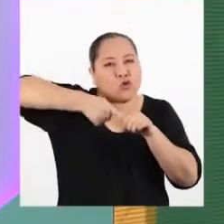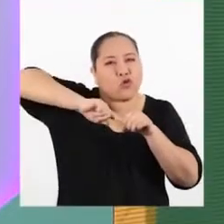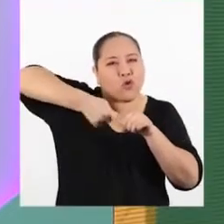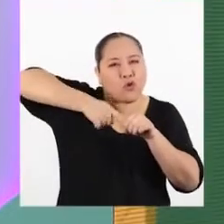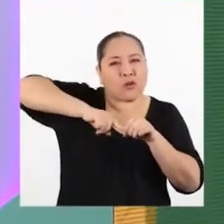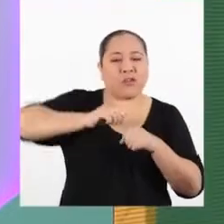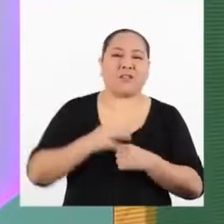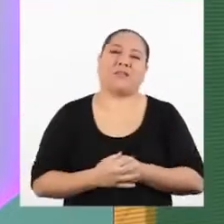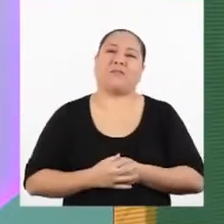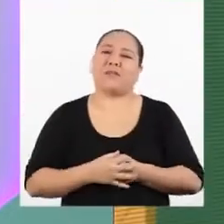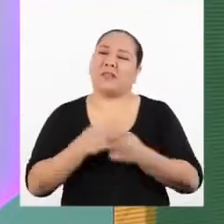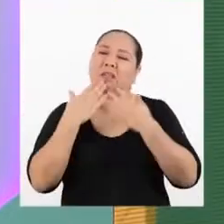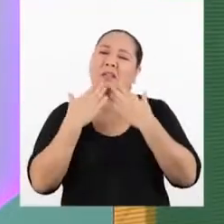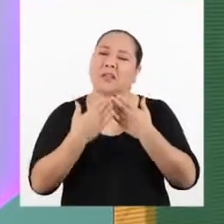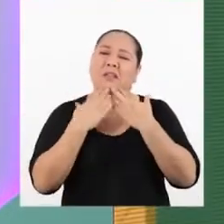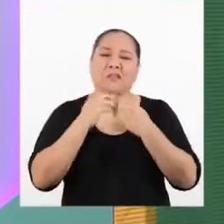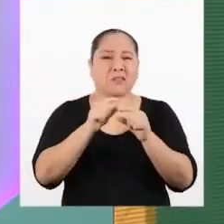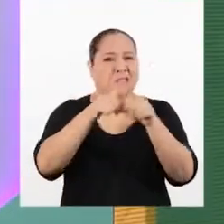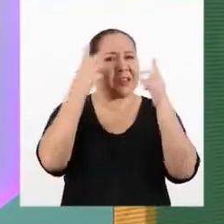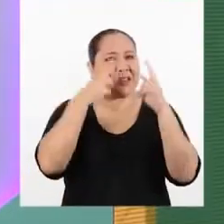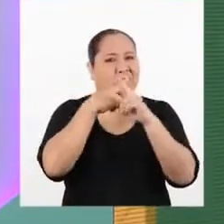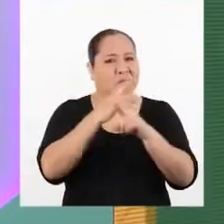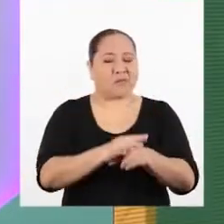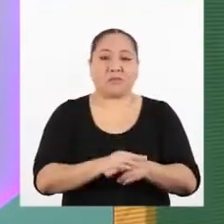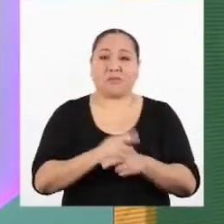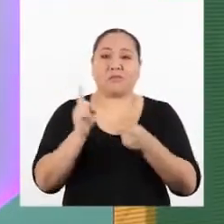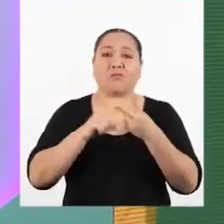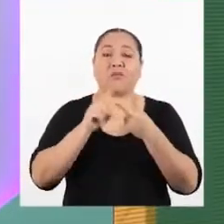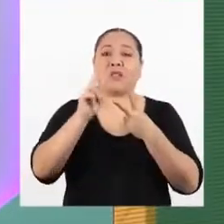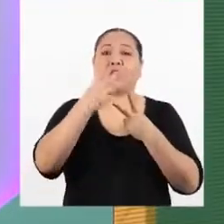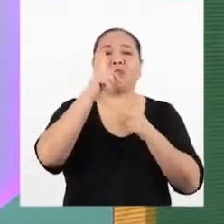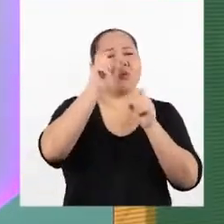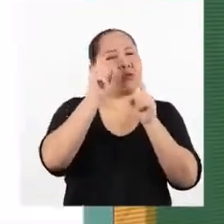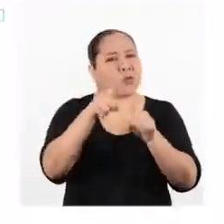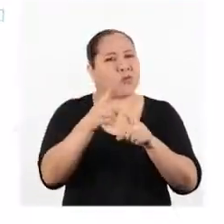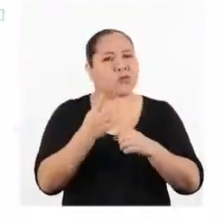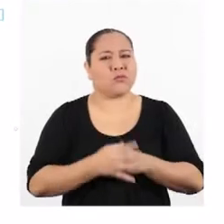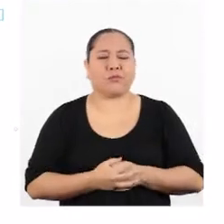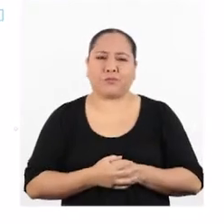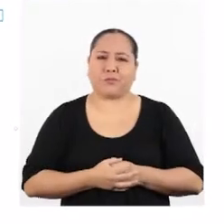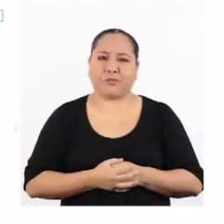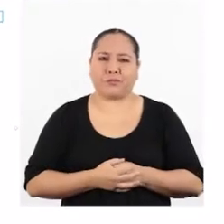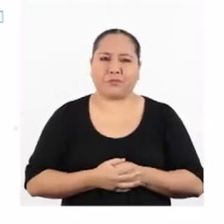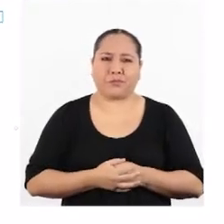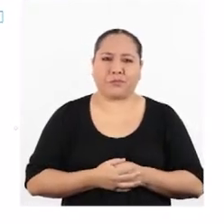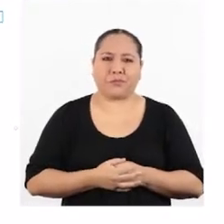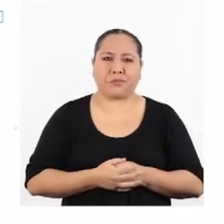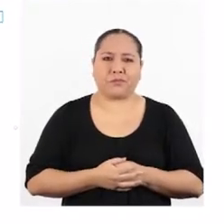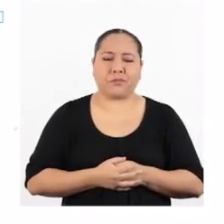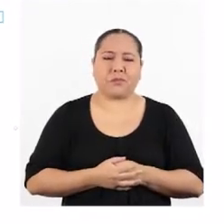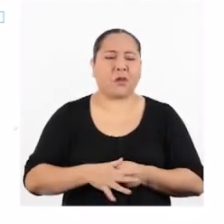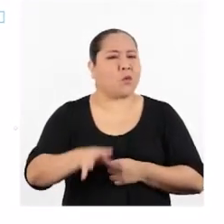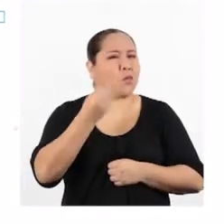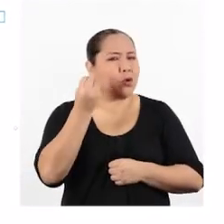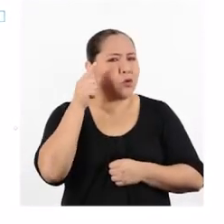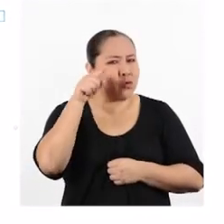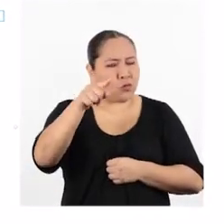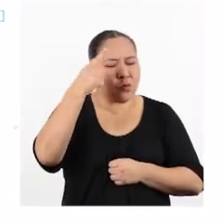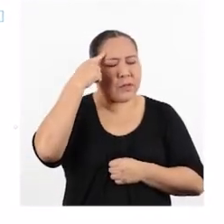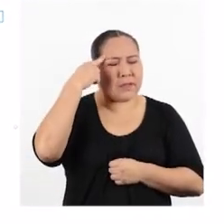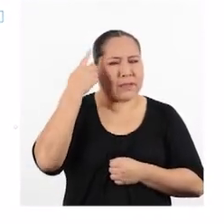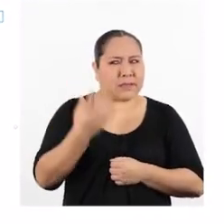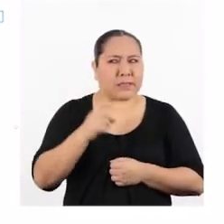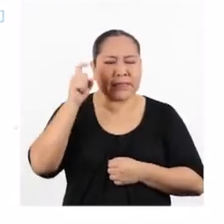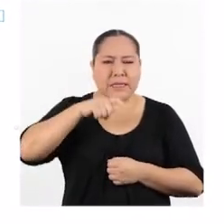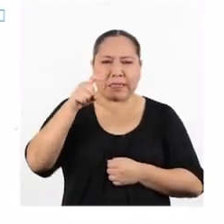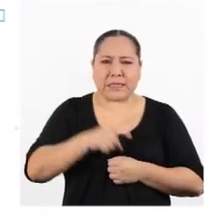Muchas gracias por tu gran respuesta. Y la segunda pregunta es... ¿Por qué crees que hace falta